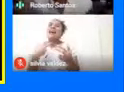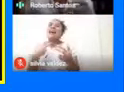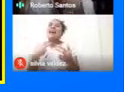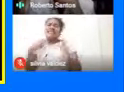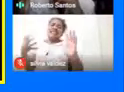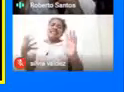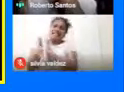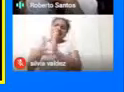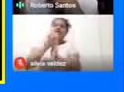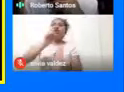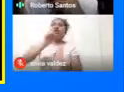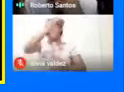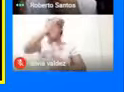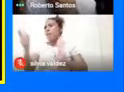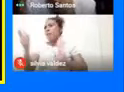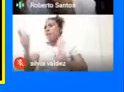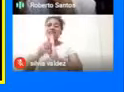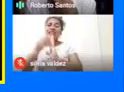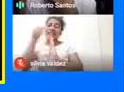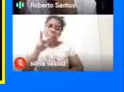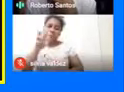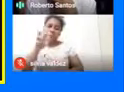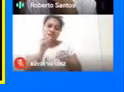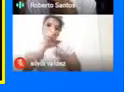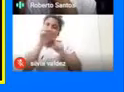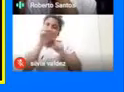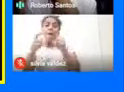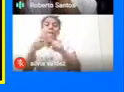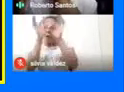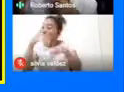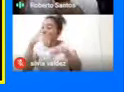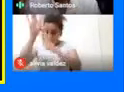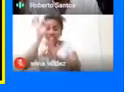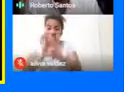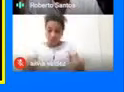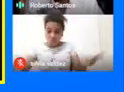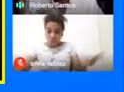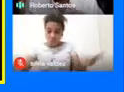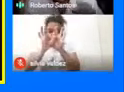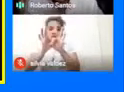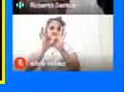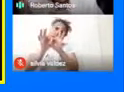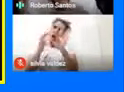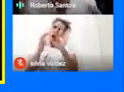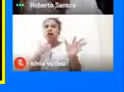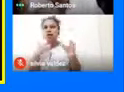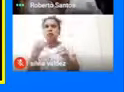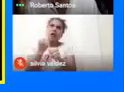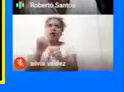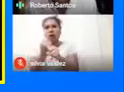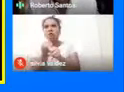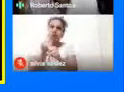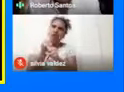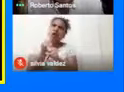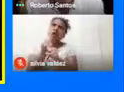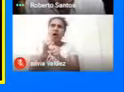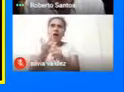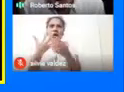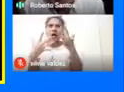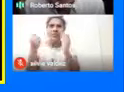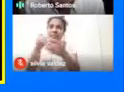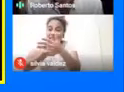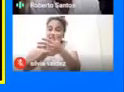Pero digamos Que las más importantes Alcanzamos A trabajarlas Si alcanzamos A tratar De mirar